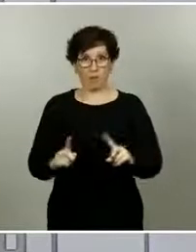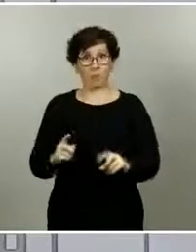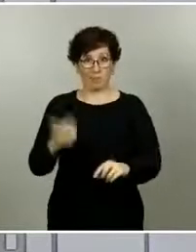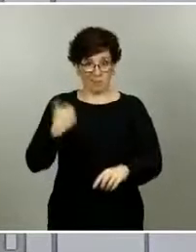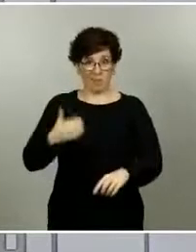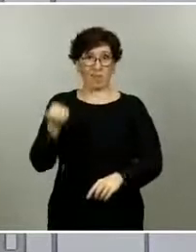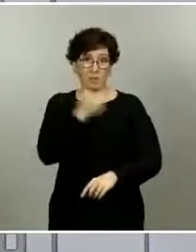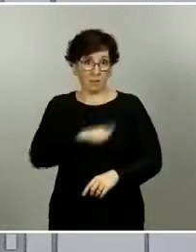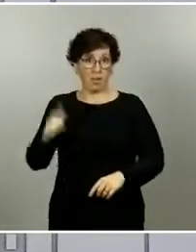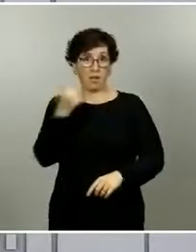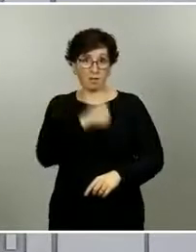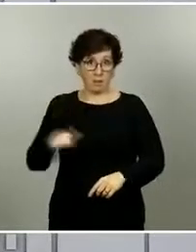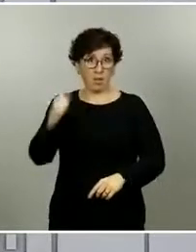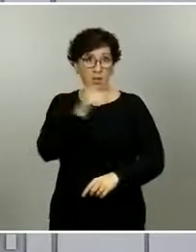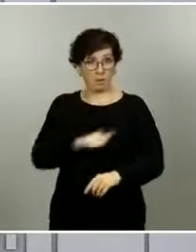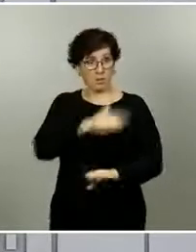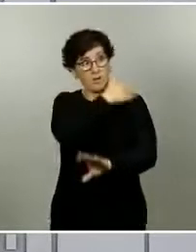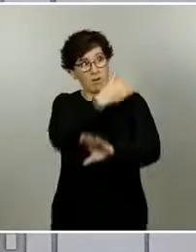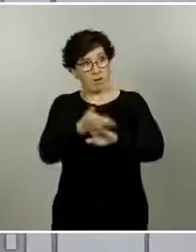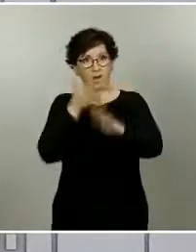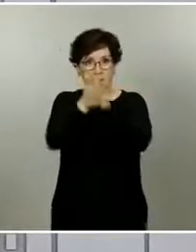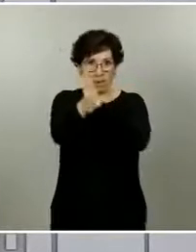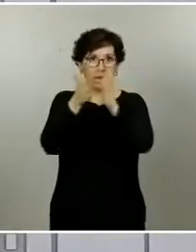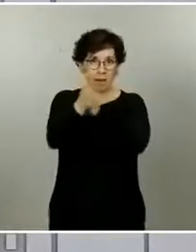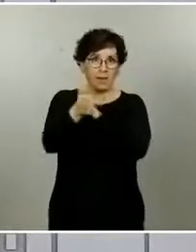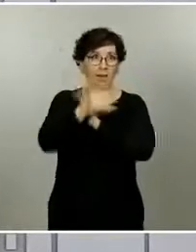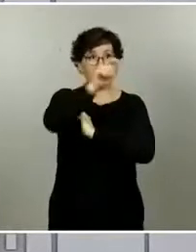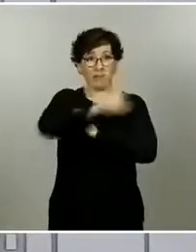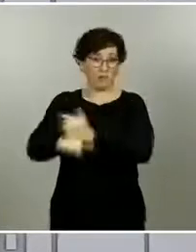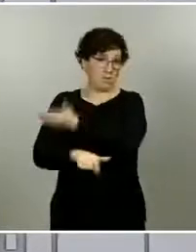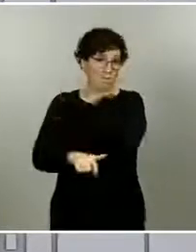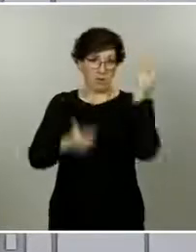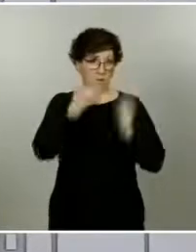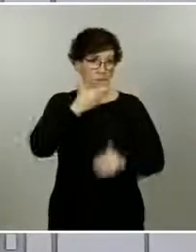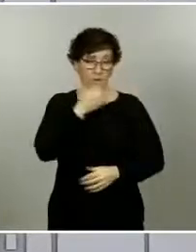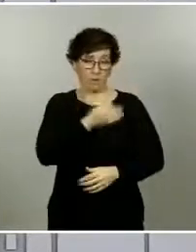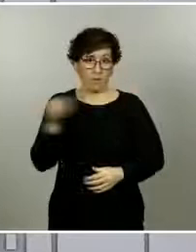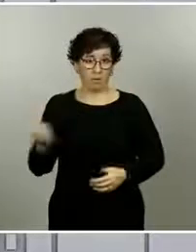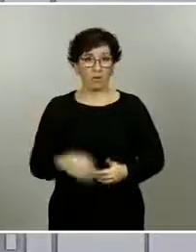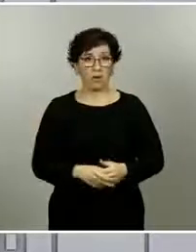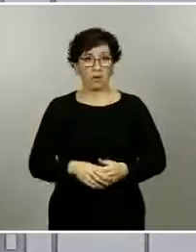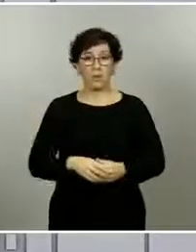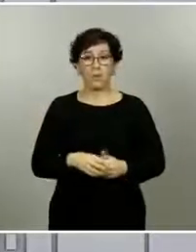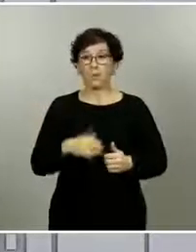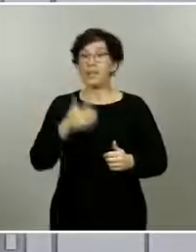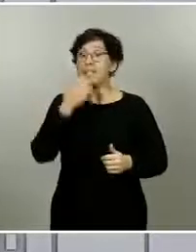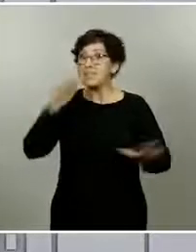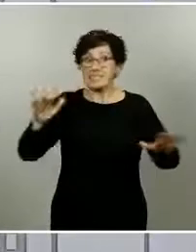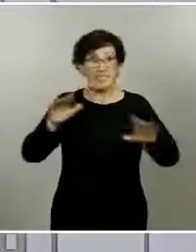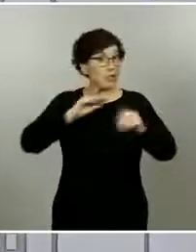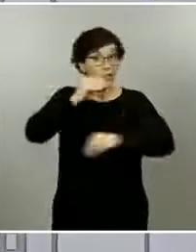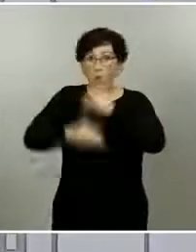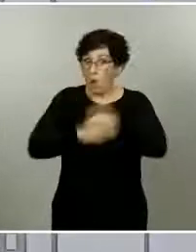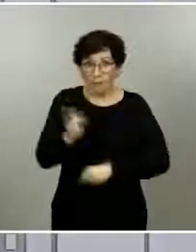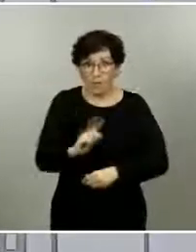semanas explicando a toda la población y que toda la población conoce perfectamente. El rebrote,